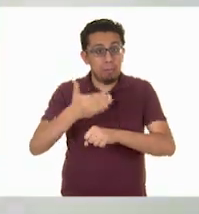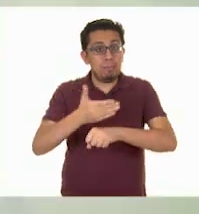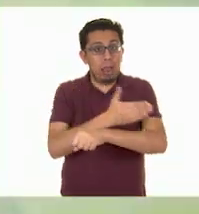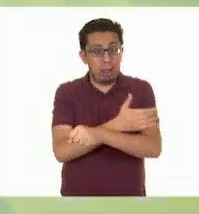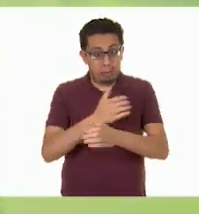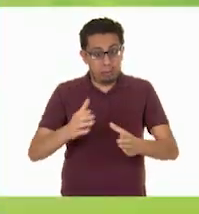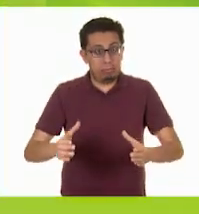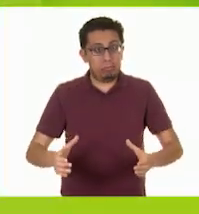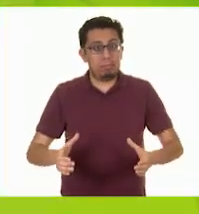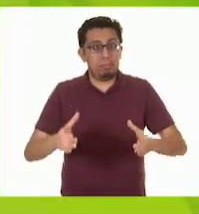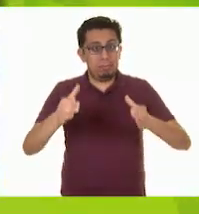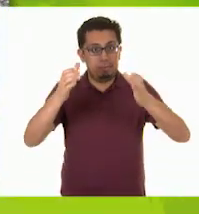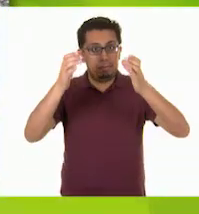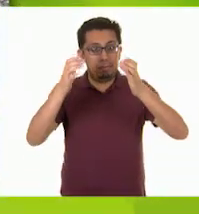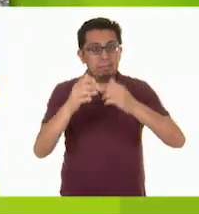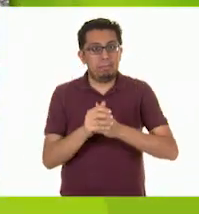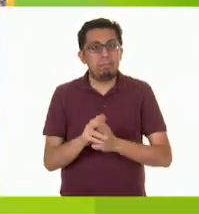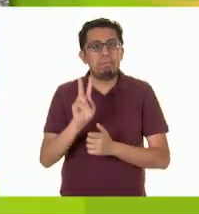Aquí está.